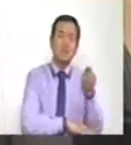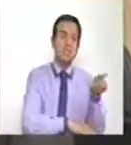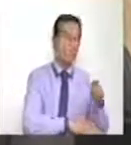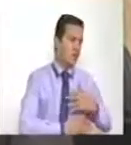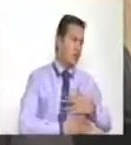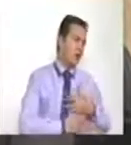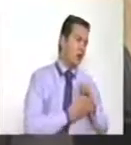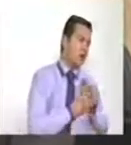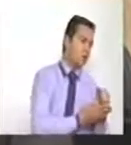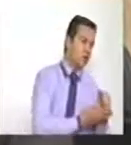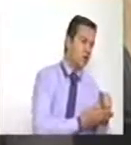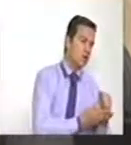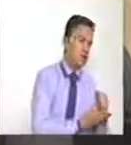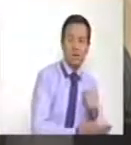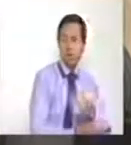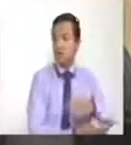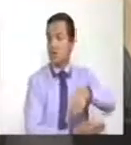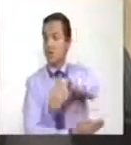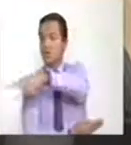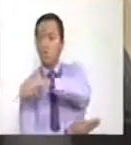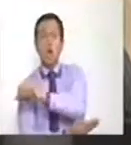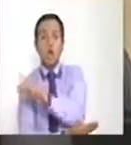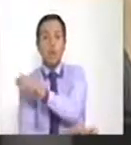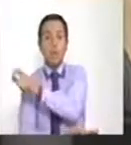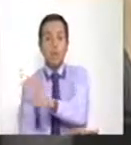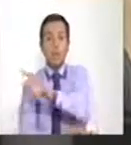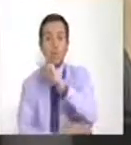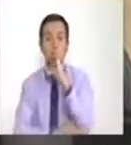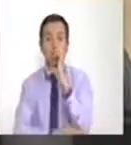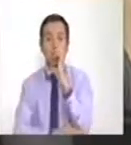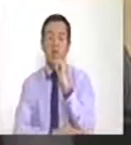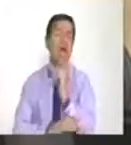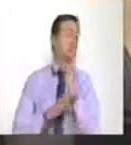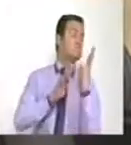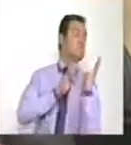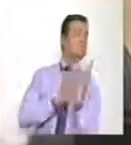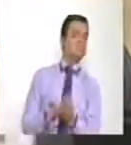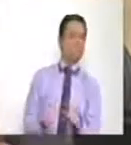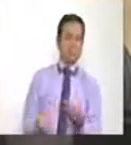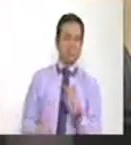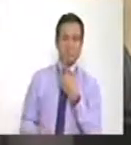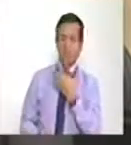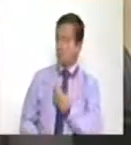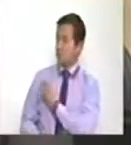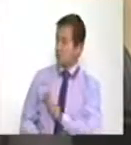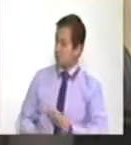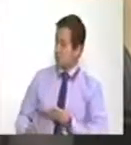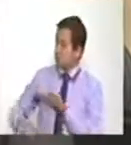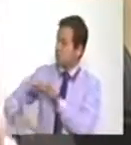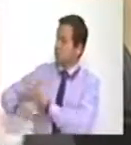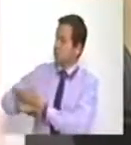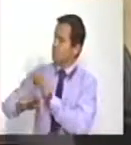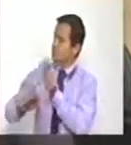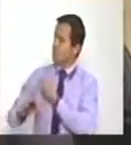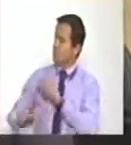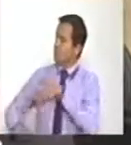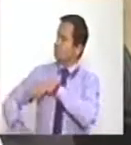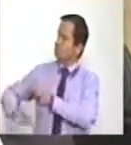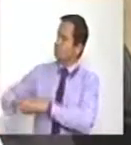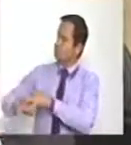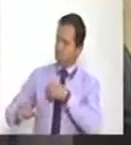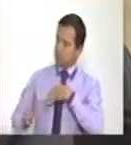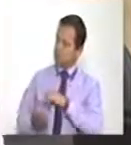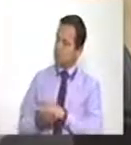tan agresivo hacia el resto de los colombianos. Señor Presidente, yo sí quiero dar esa constancia en este tono,